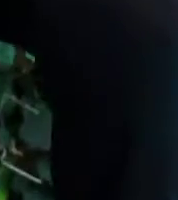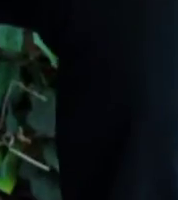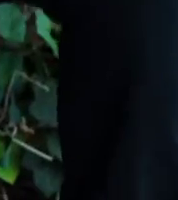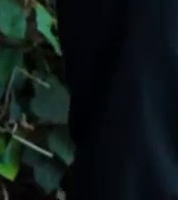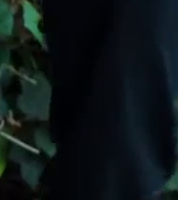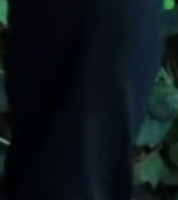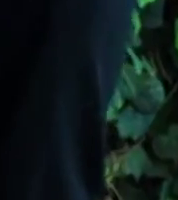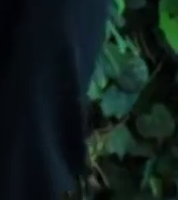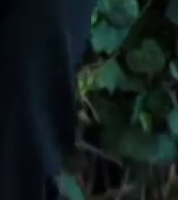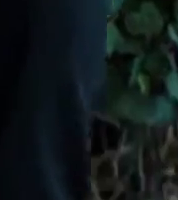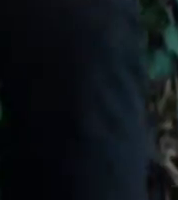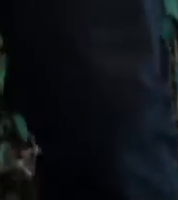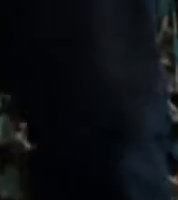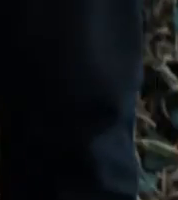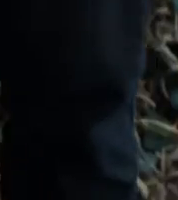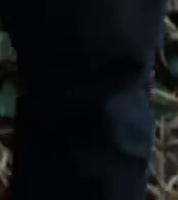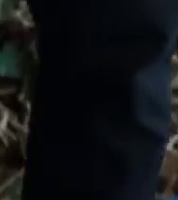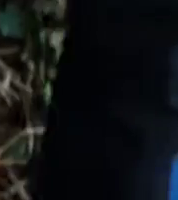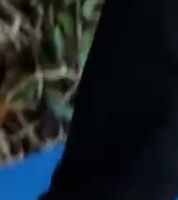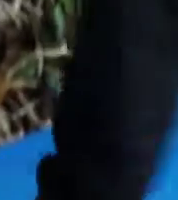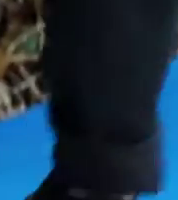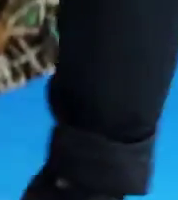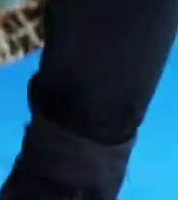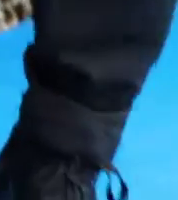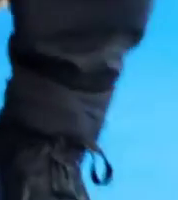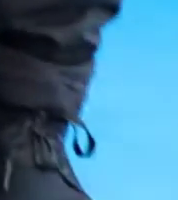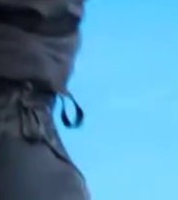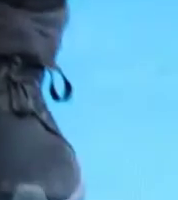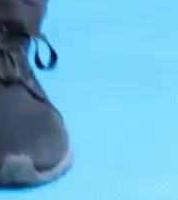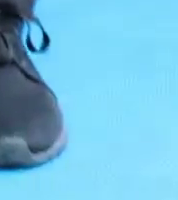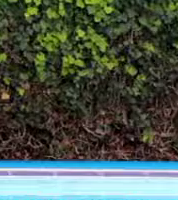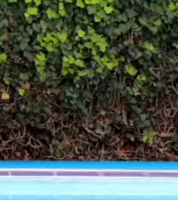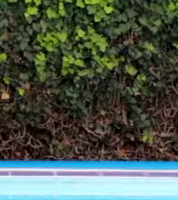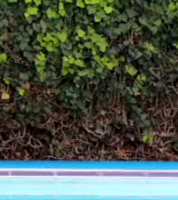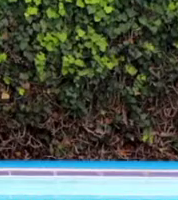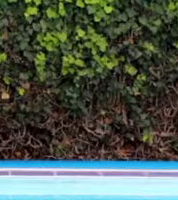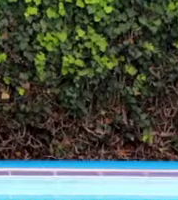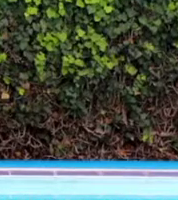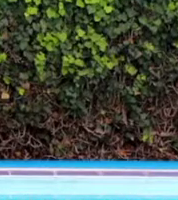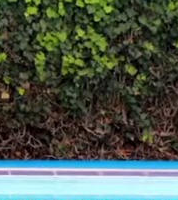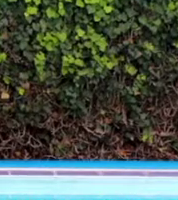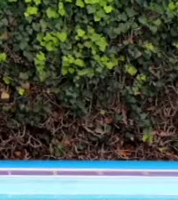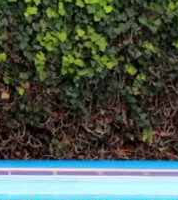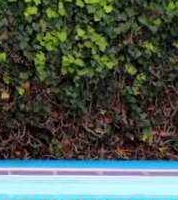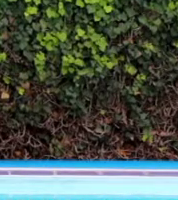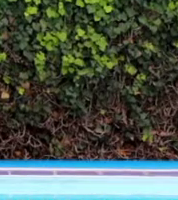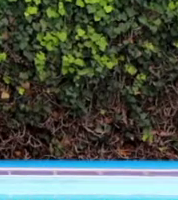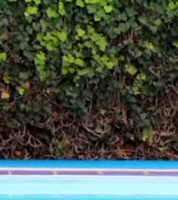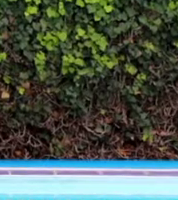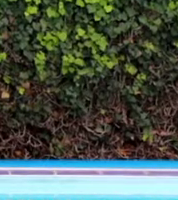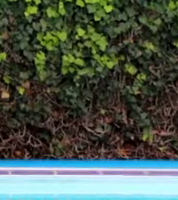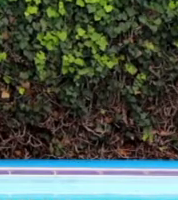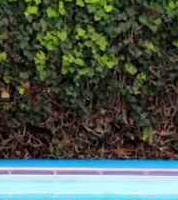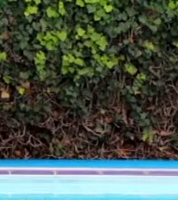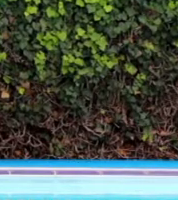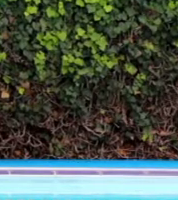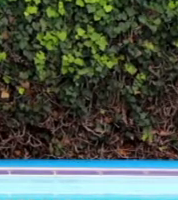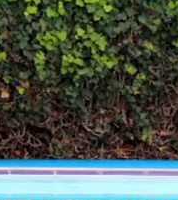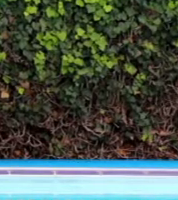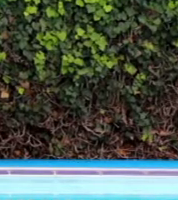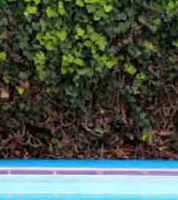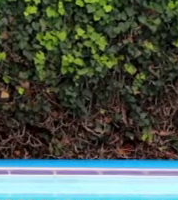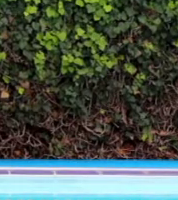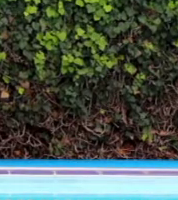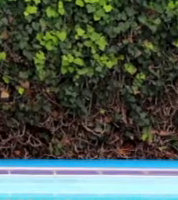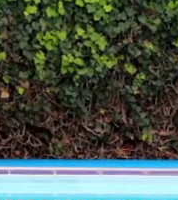y elevamos talón. Derecha y elevamos talón. ¿Listo? Bien. Un poco